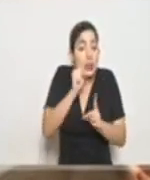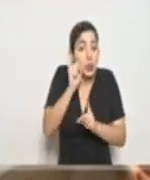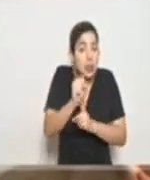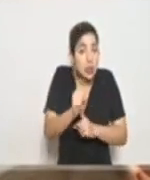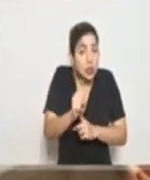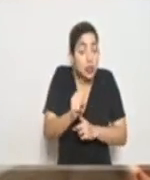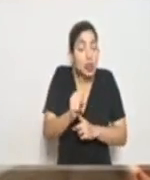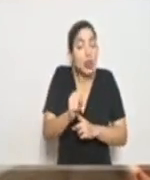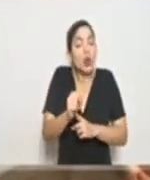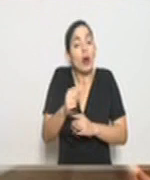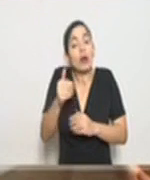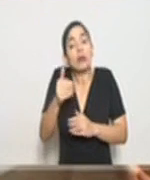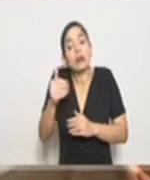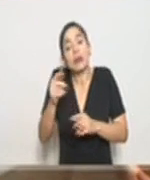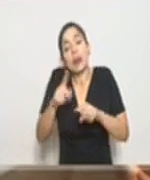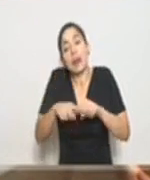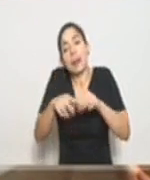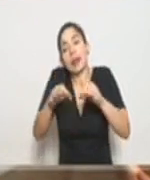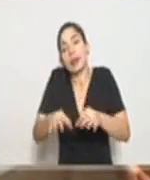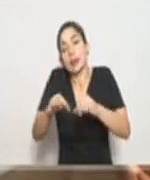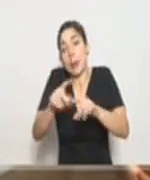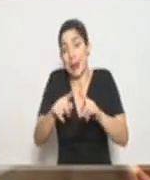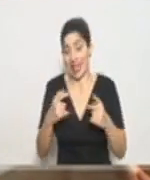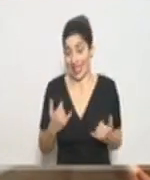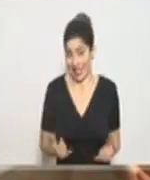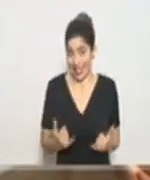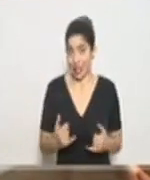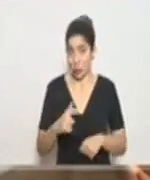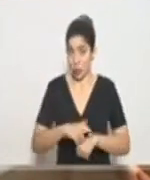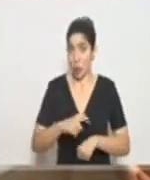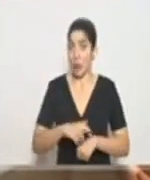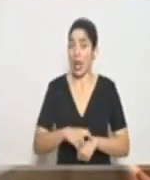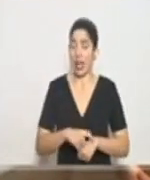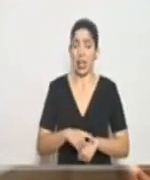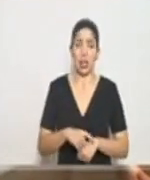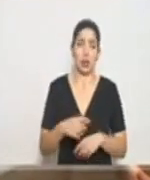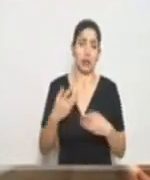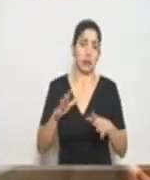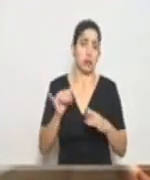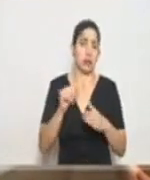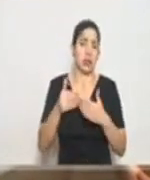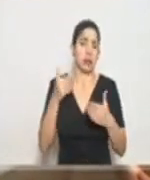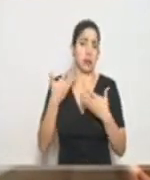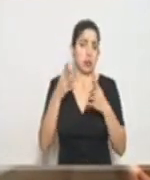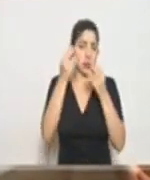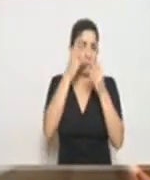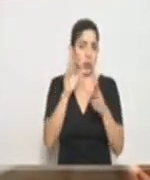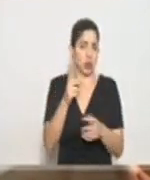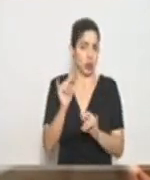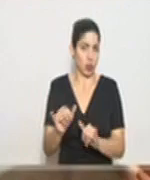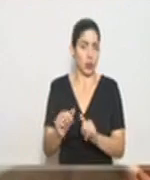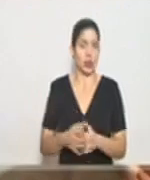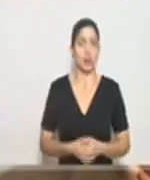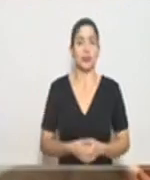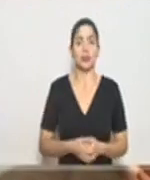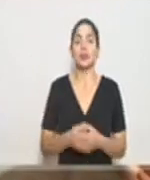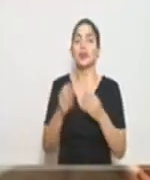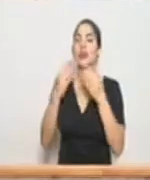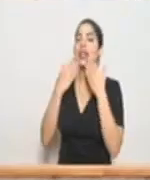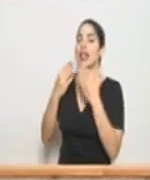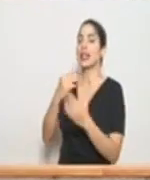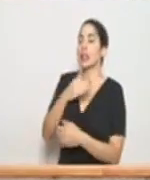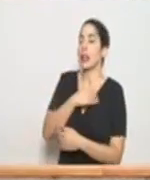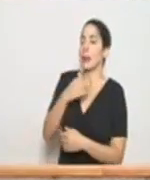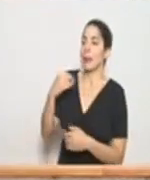van a ir tomando algún tipo de medidas graduales pero en este momento son las medidas que ya hemos informado ampliamente muchas gracias